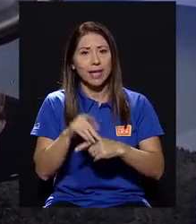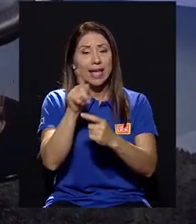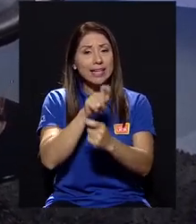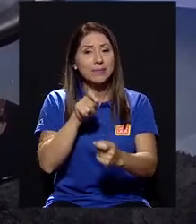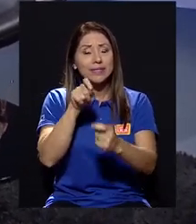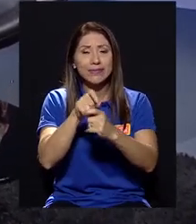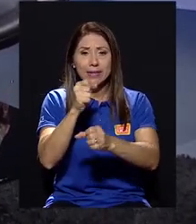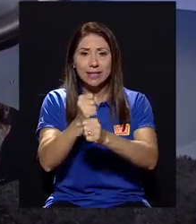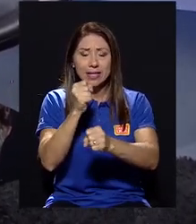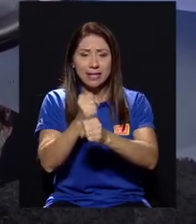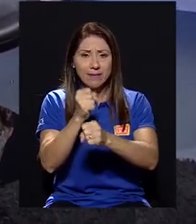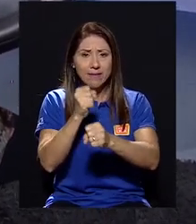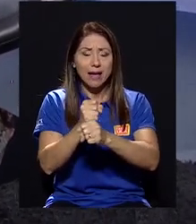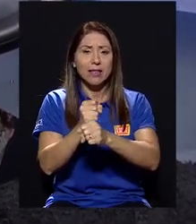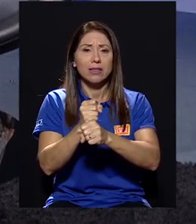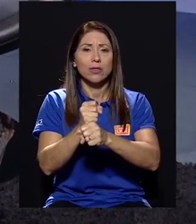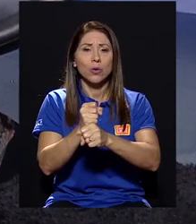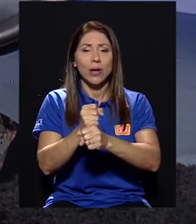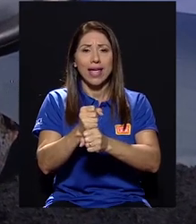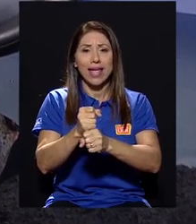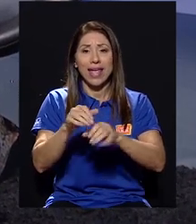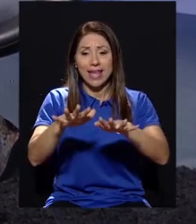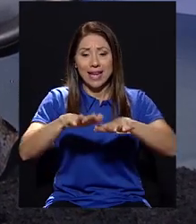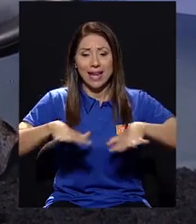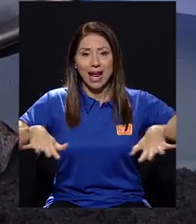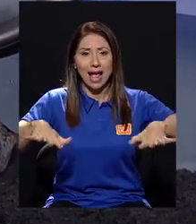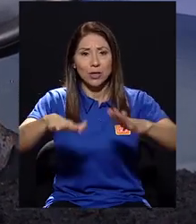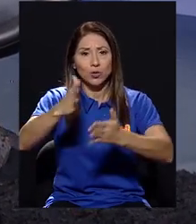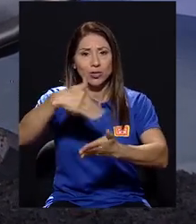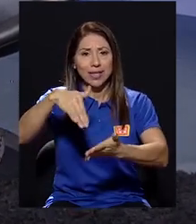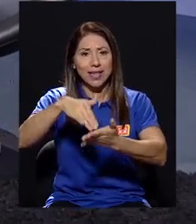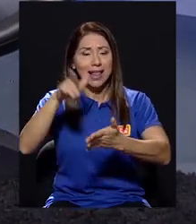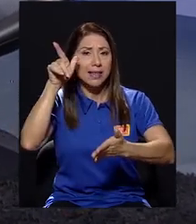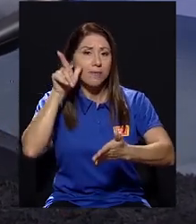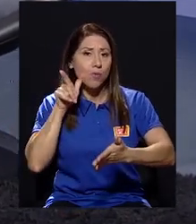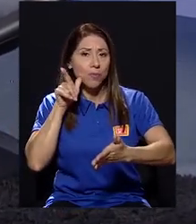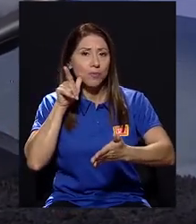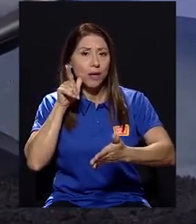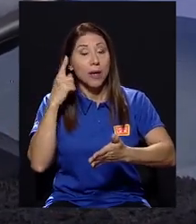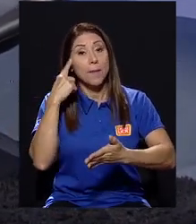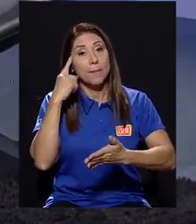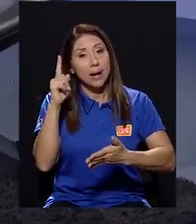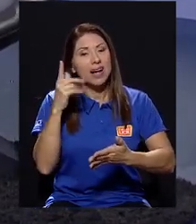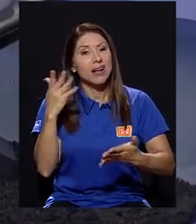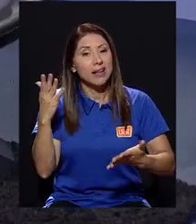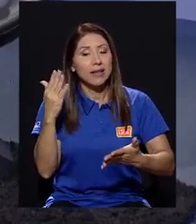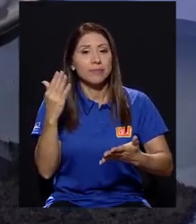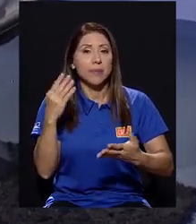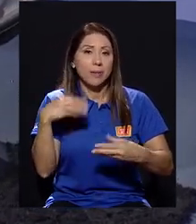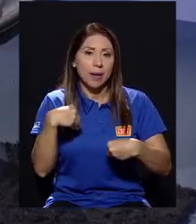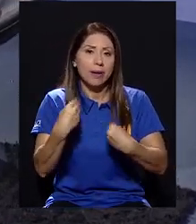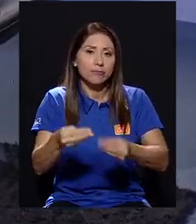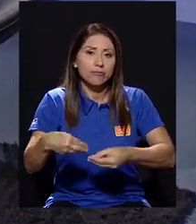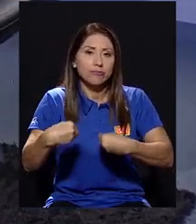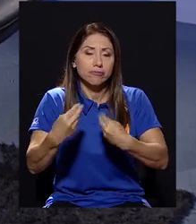Específicamente lo estamos desarrollando más en el Cantón Central de Limón por facilitar recursos también.